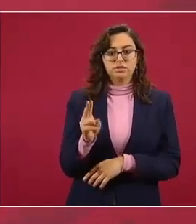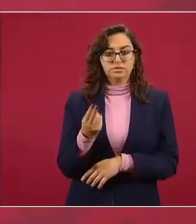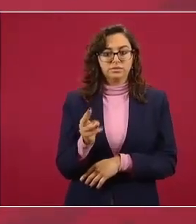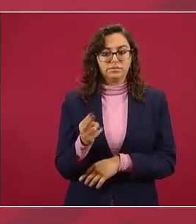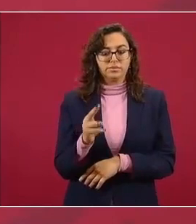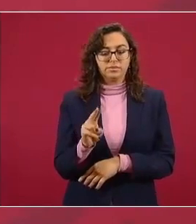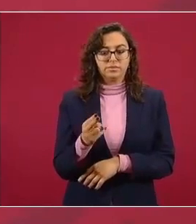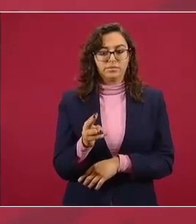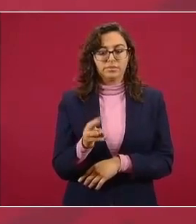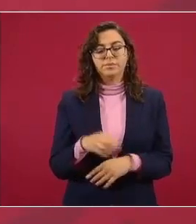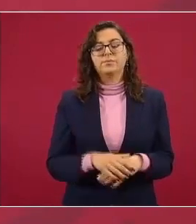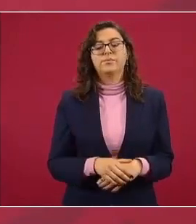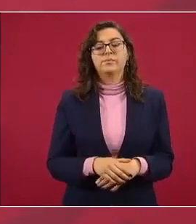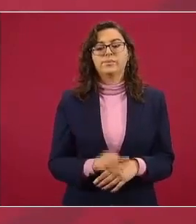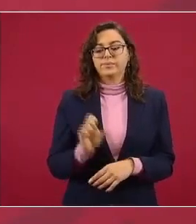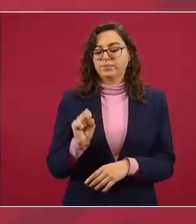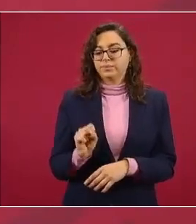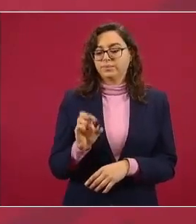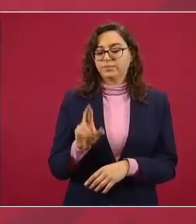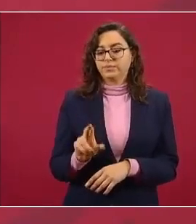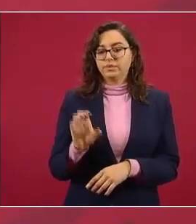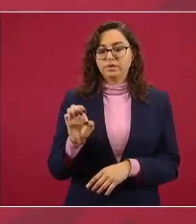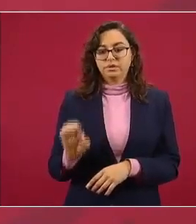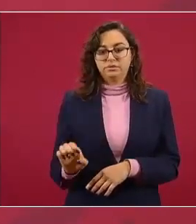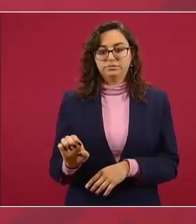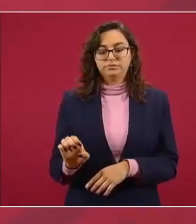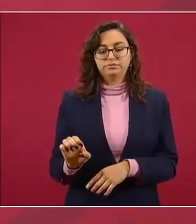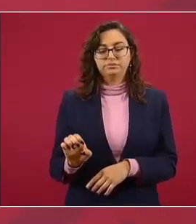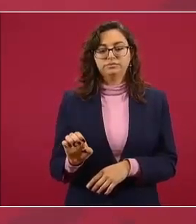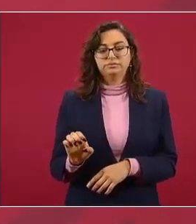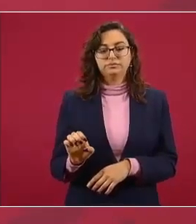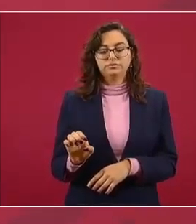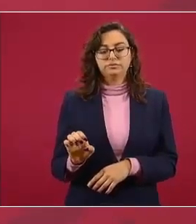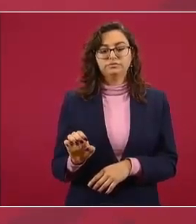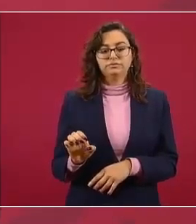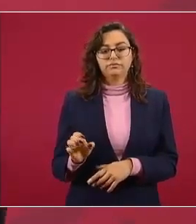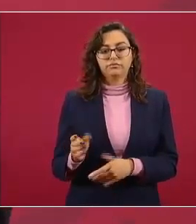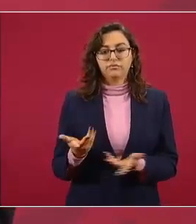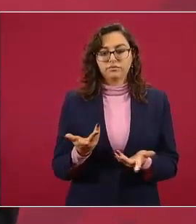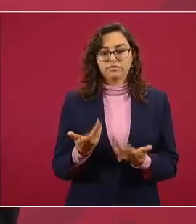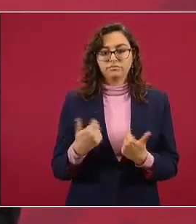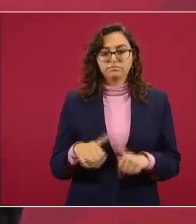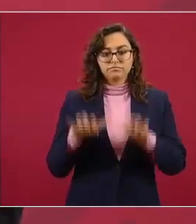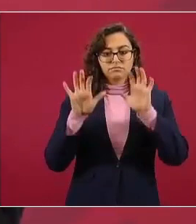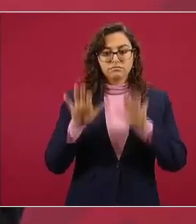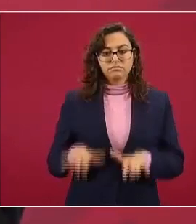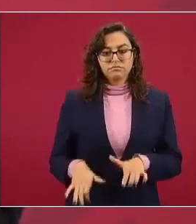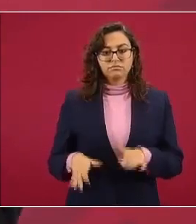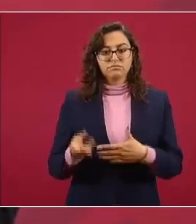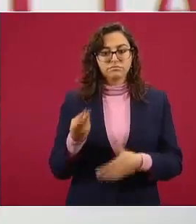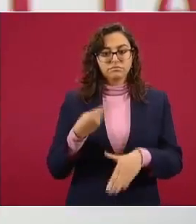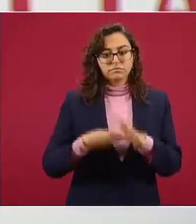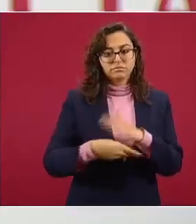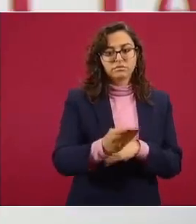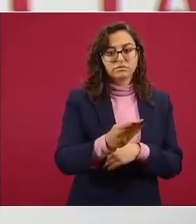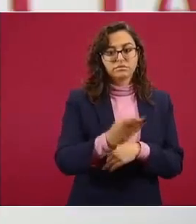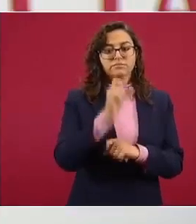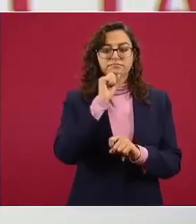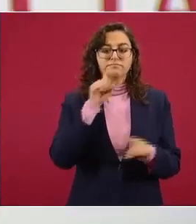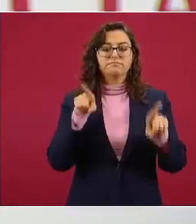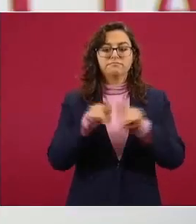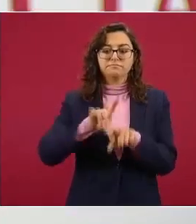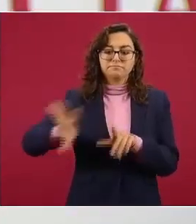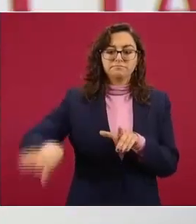la Secretaría de Relaciones Exteriores turnó este oficio junto con el anexo